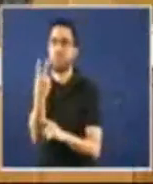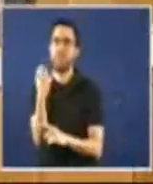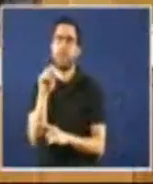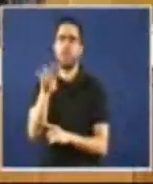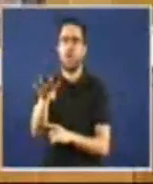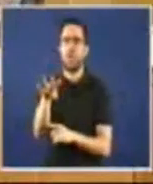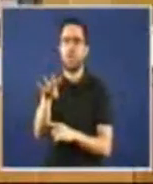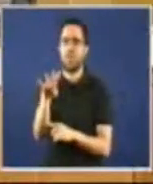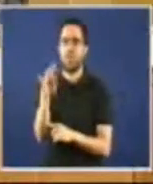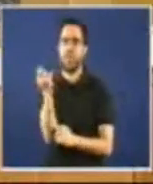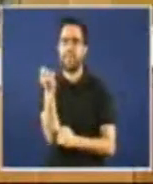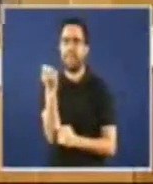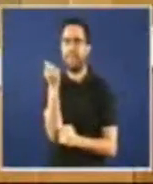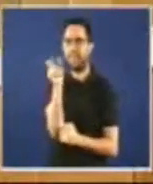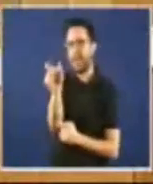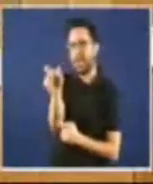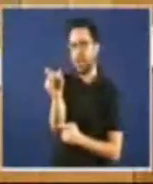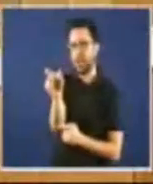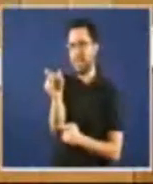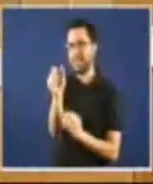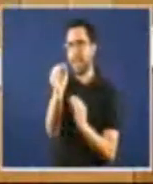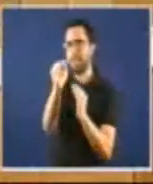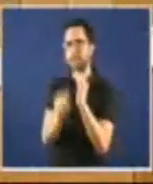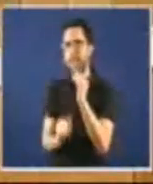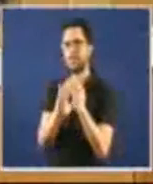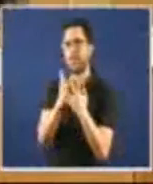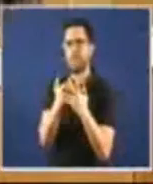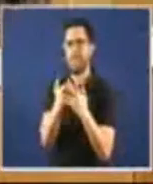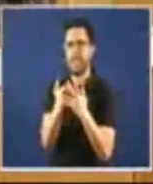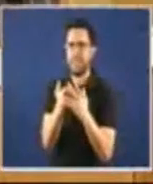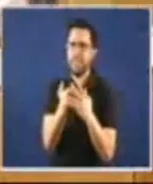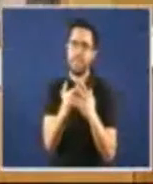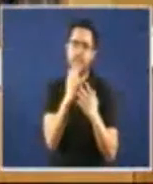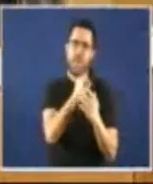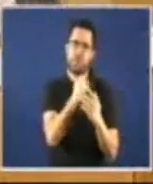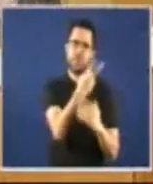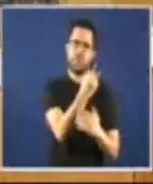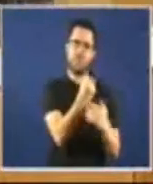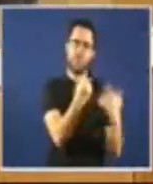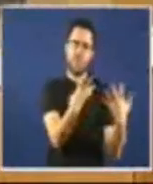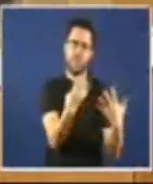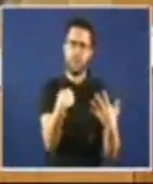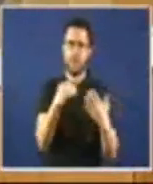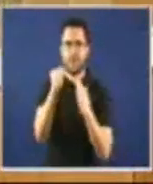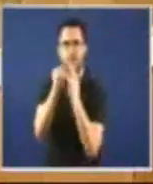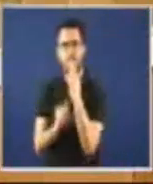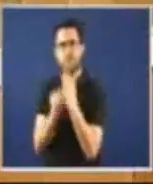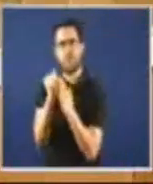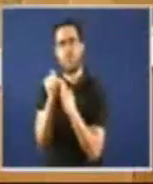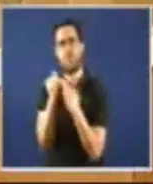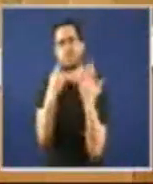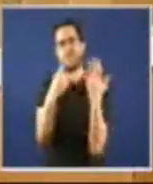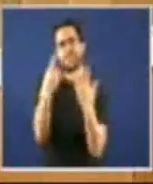orzamentada para investimentos deste a menos da mitad do que era no 2009. cunha reducción en euros constantes dos